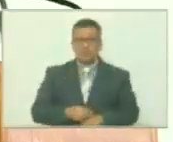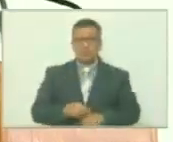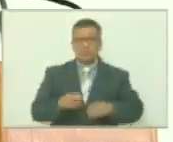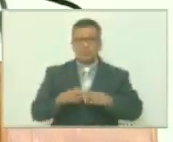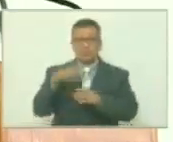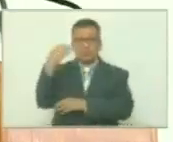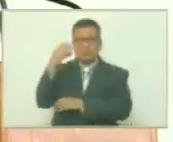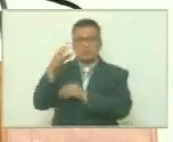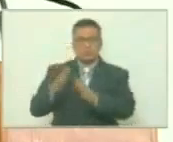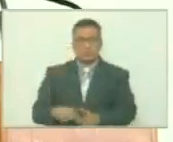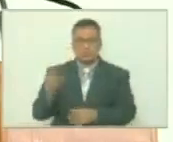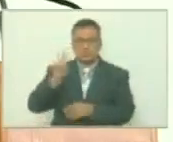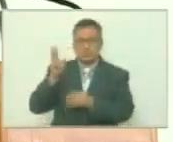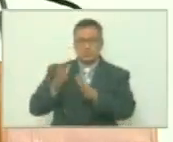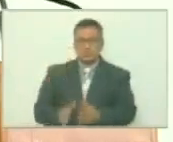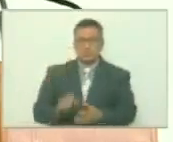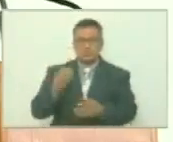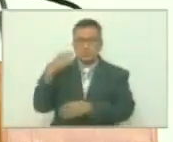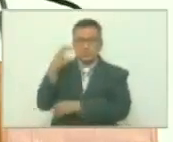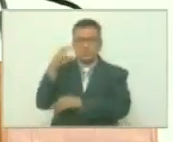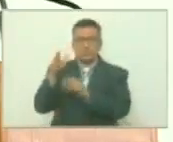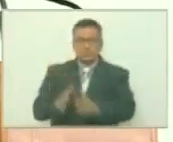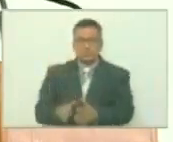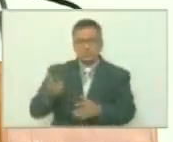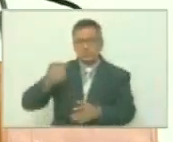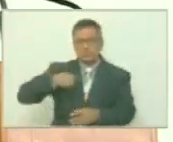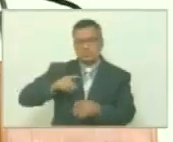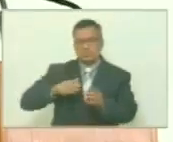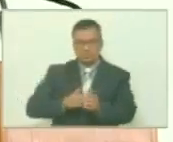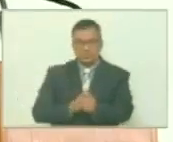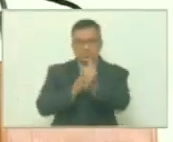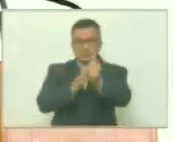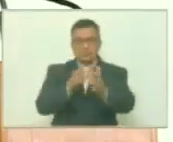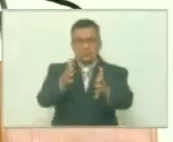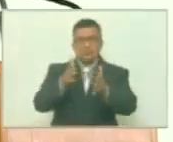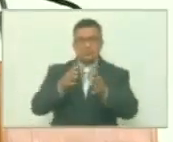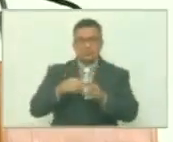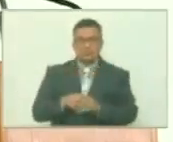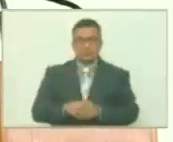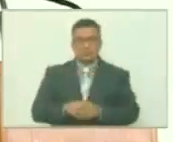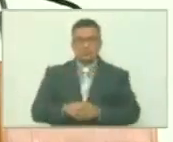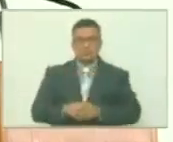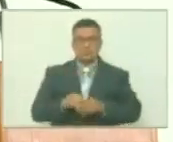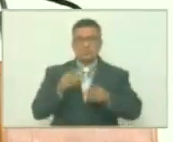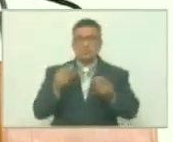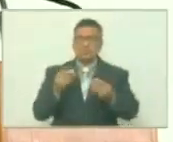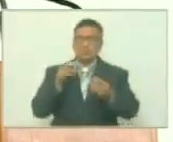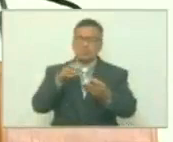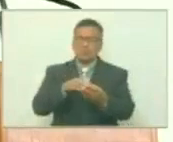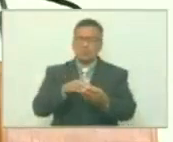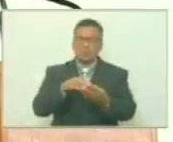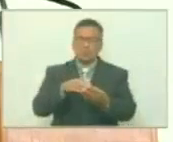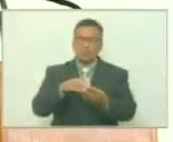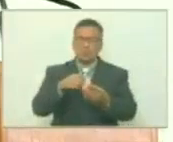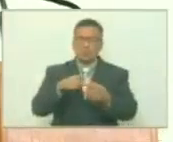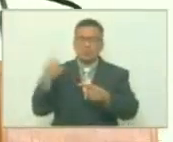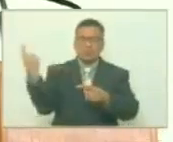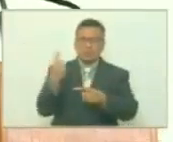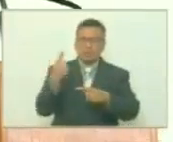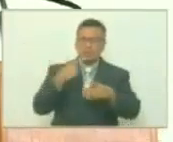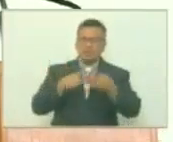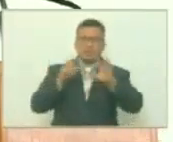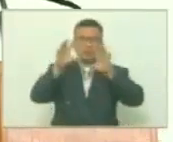colombianos, venezolanos y neogranadinos que llevaron adelante esa gesta muchos de estos capitanes eran extranjeros que